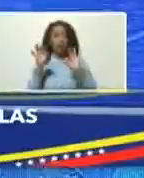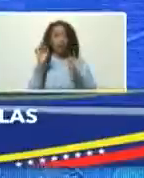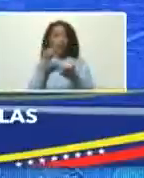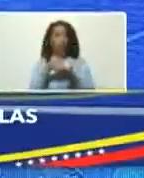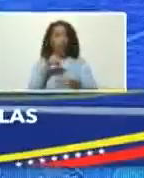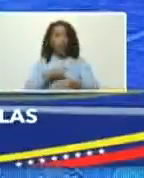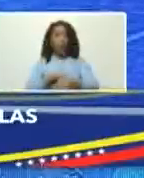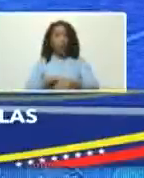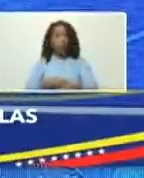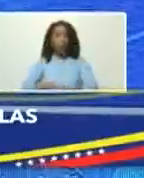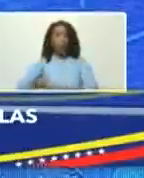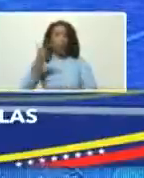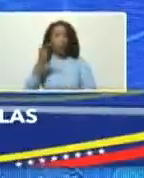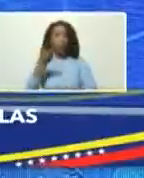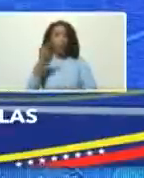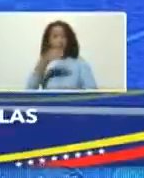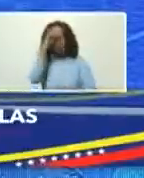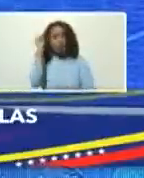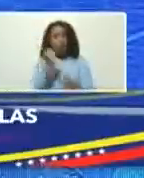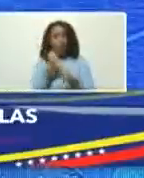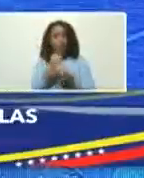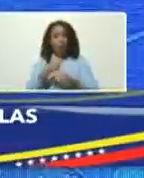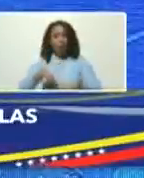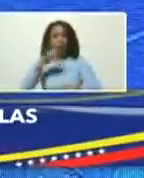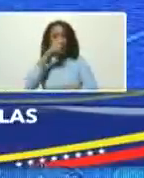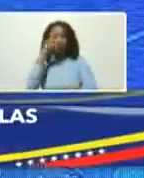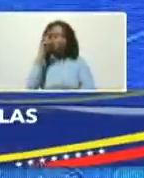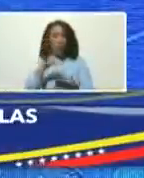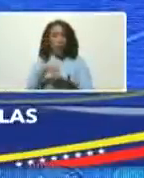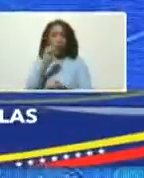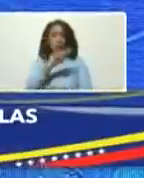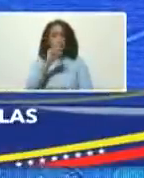momento preciso trabajar este año 2022